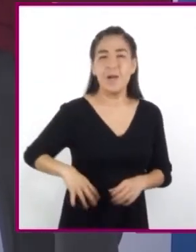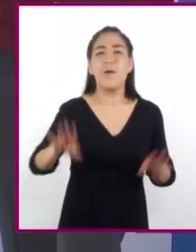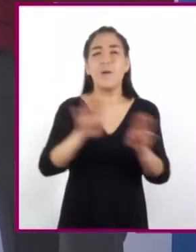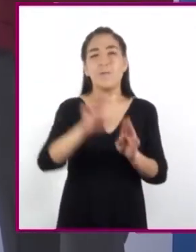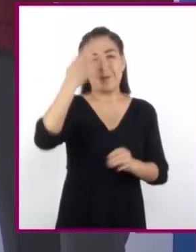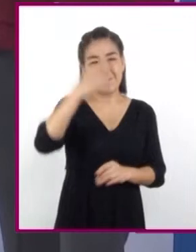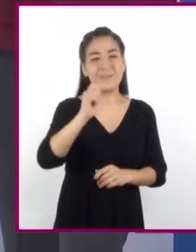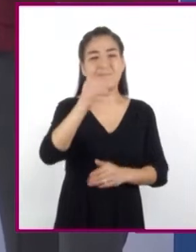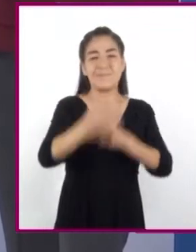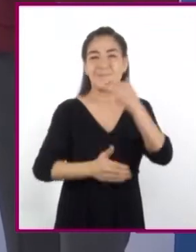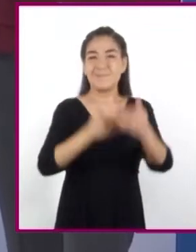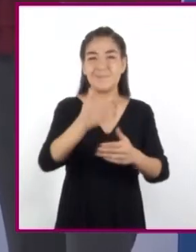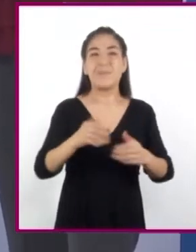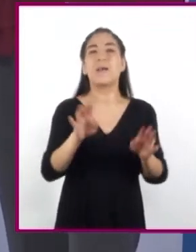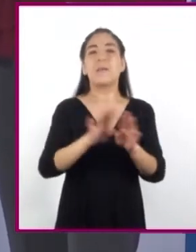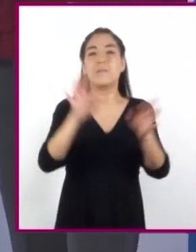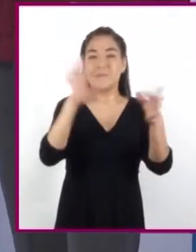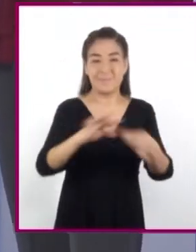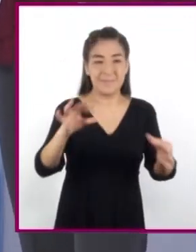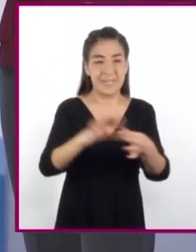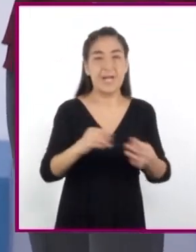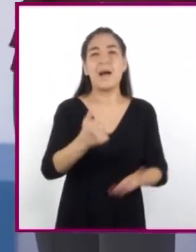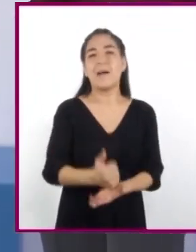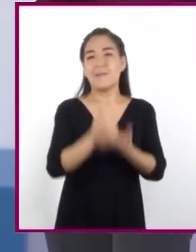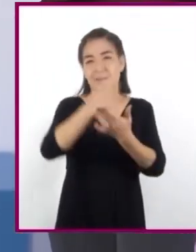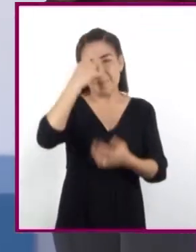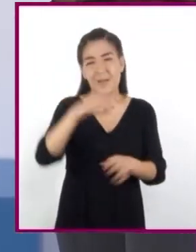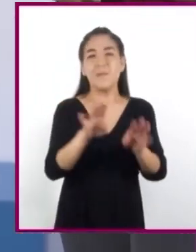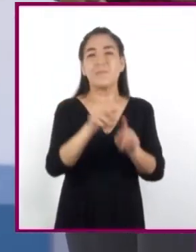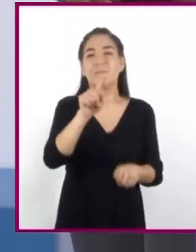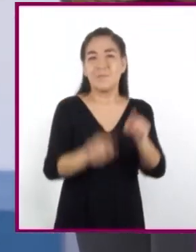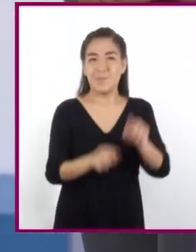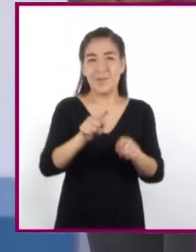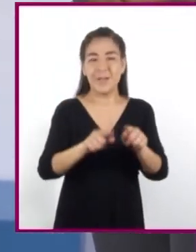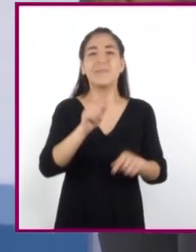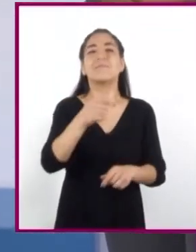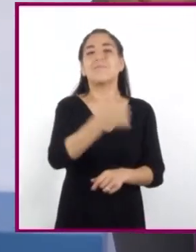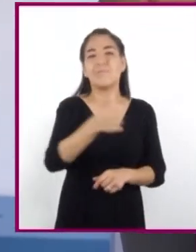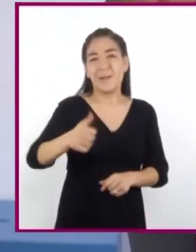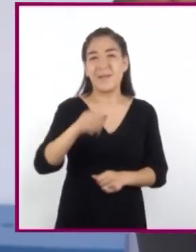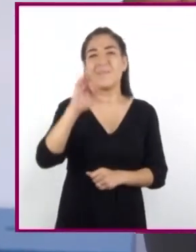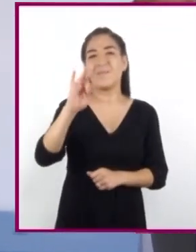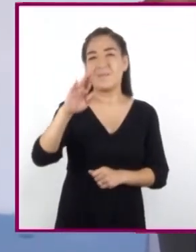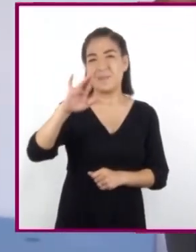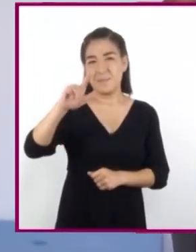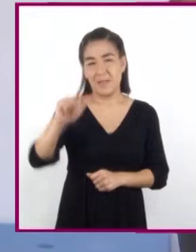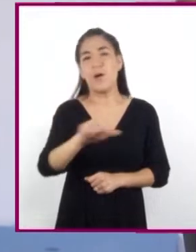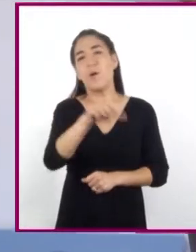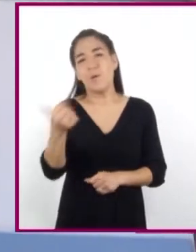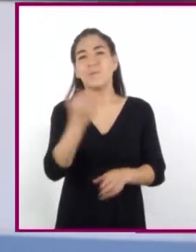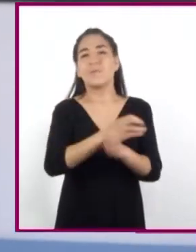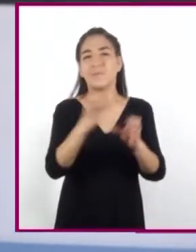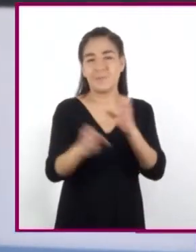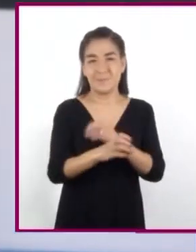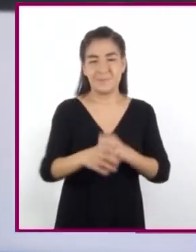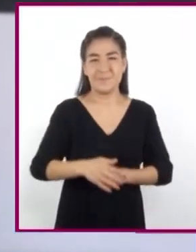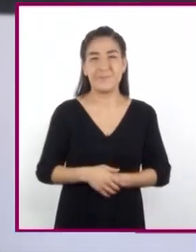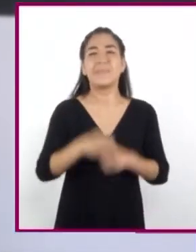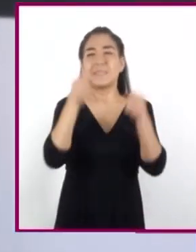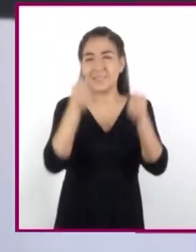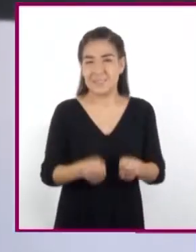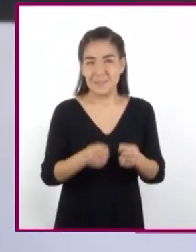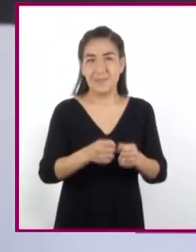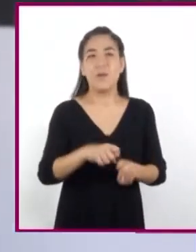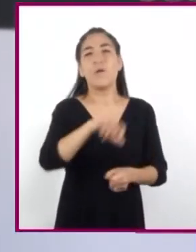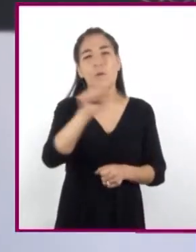saber que los procedimientos que hemos explicado ayudan a calcular la cantidad de fibra que consumimos, entre otras cosas. Seguramente,